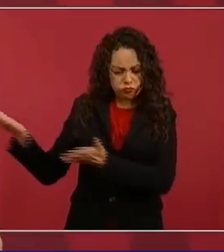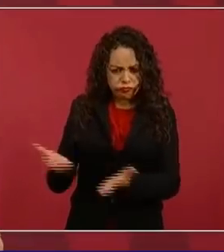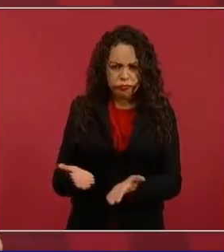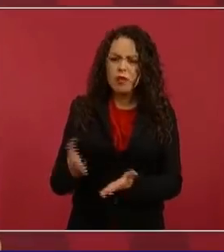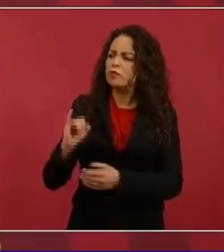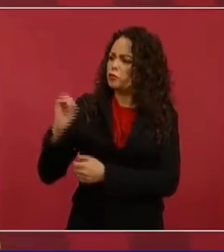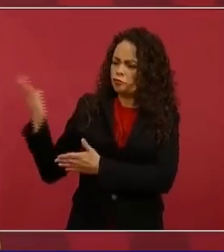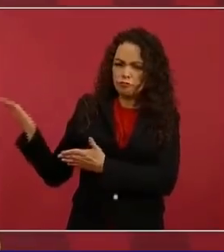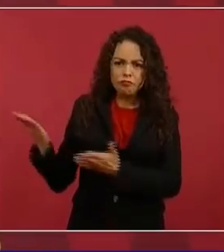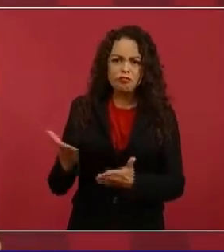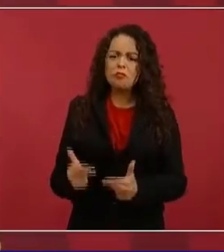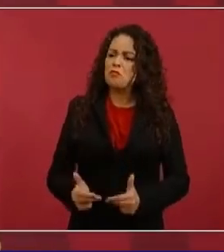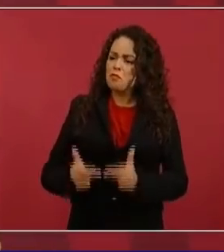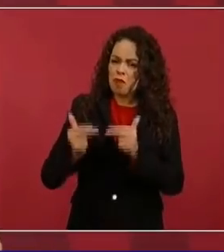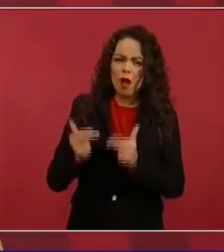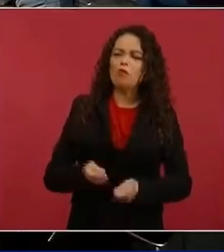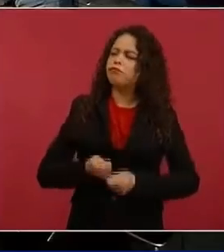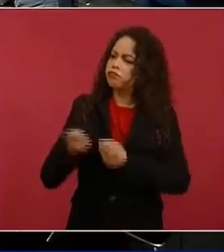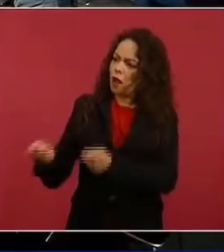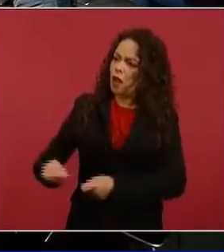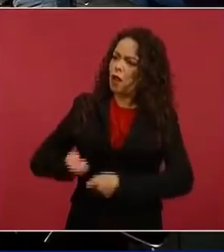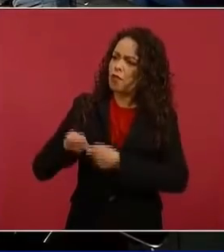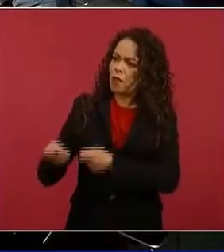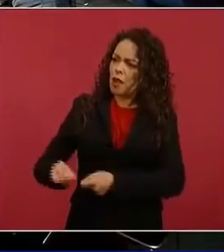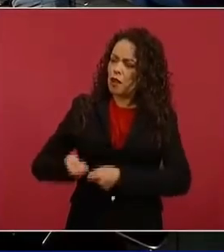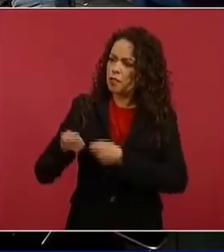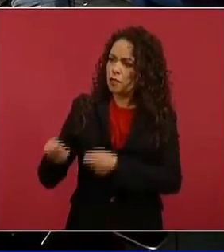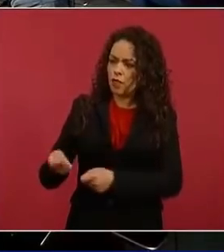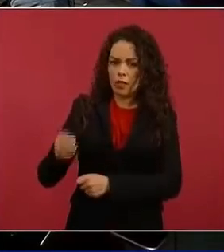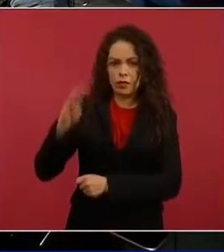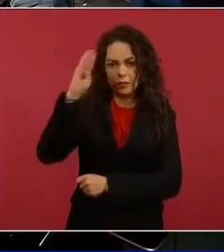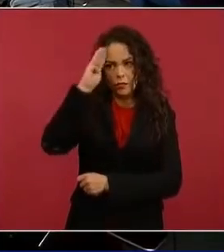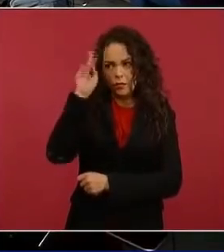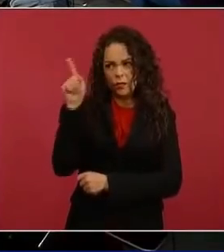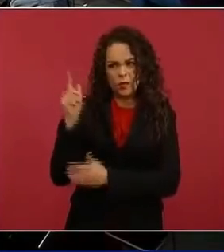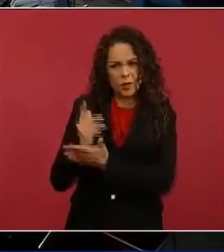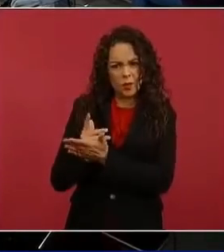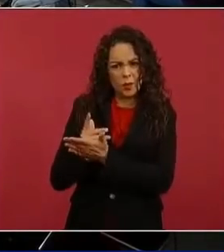pues tienen tarifas elevadísimas.